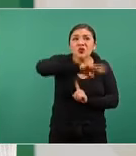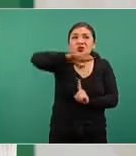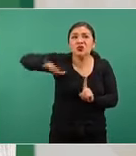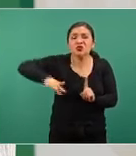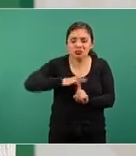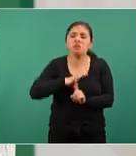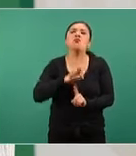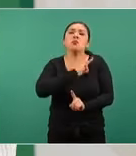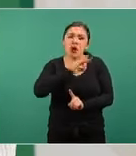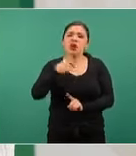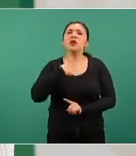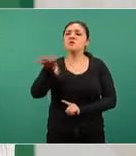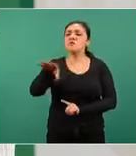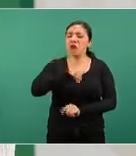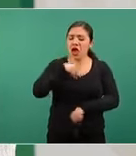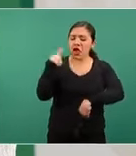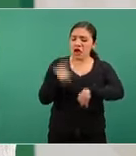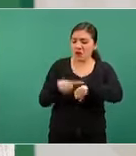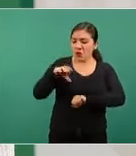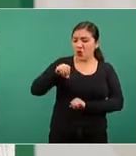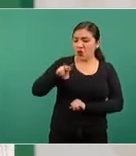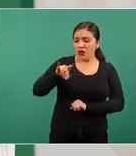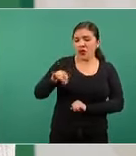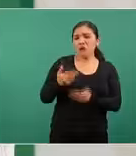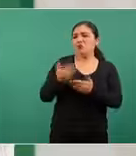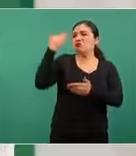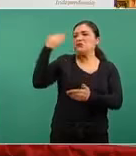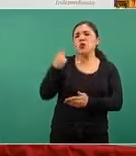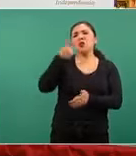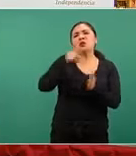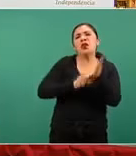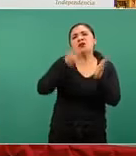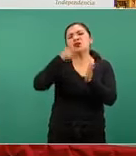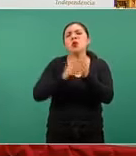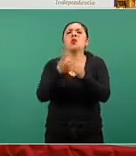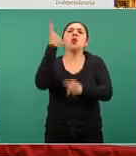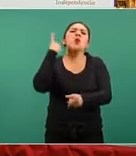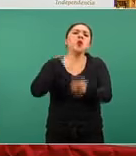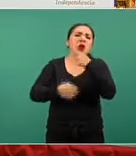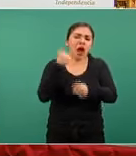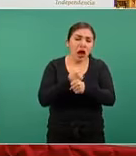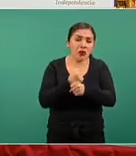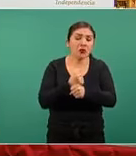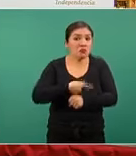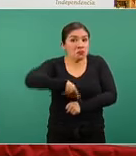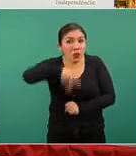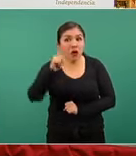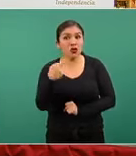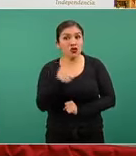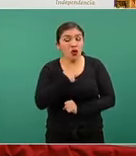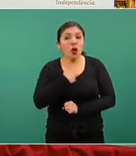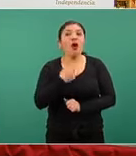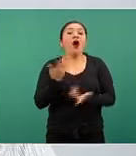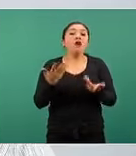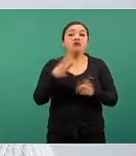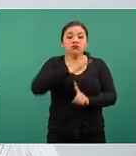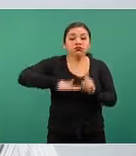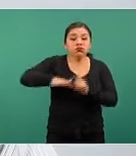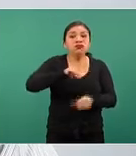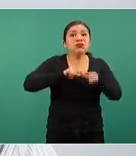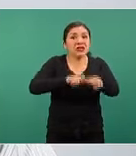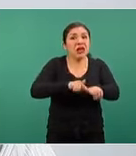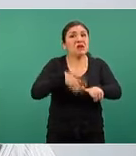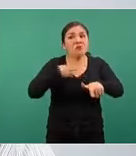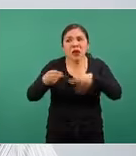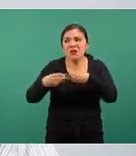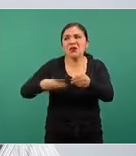yo puedo haber enfermado de COVID-19 hace algunos meses o el año pasado, pero si estoy en un ambiente epidémico y